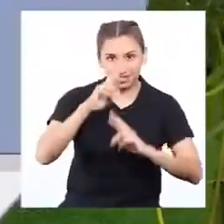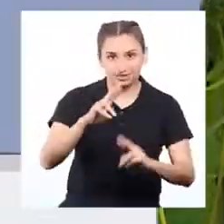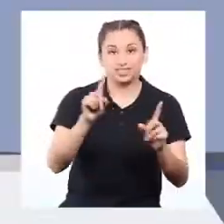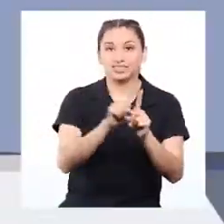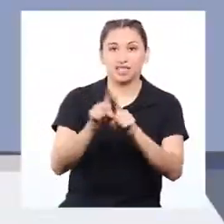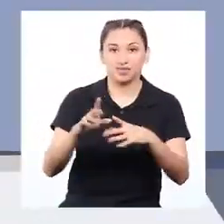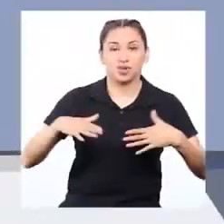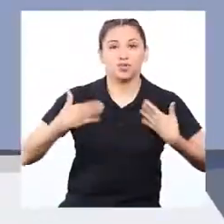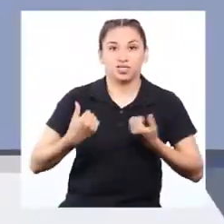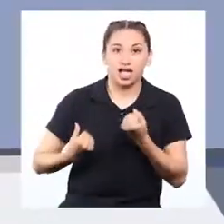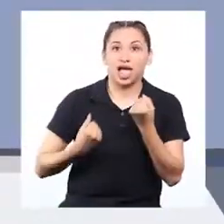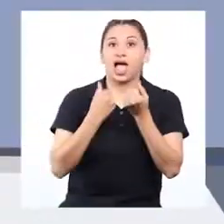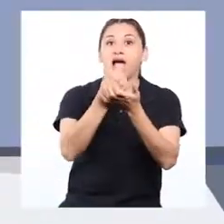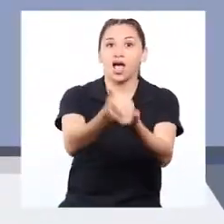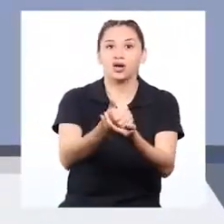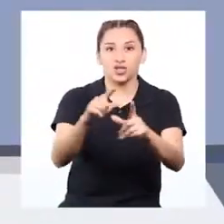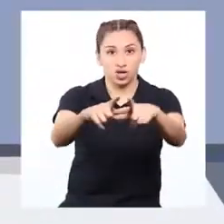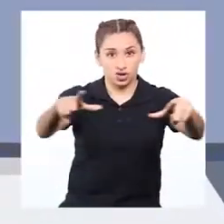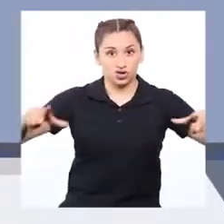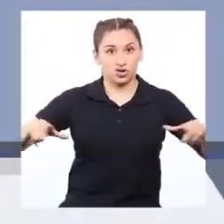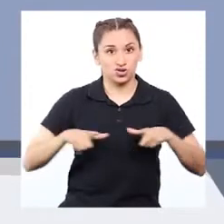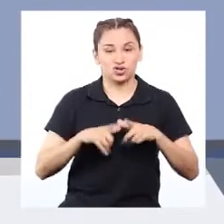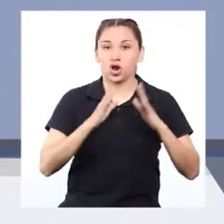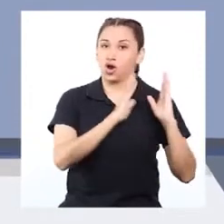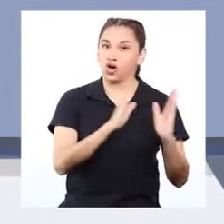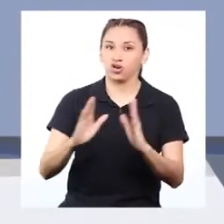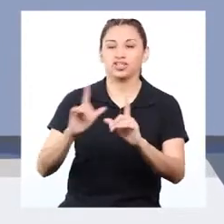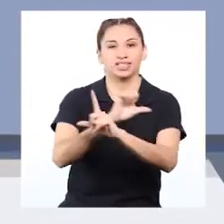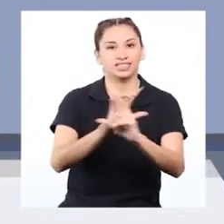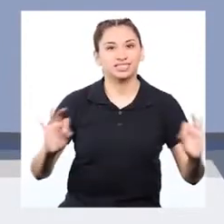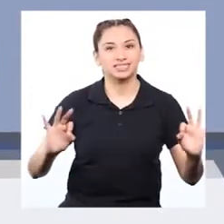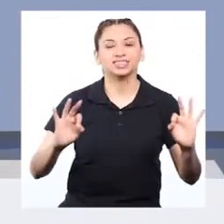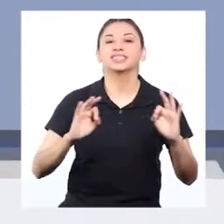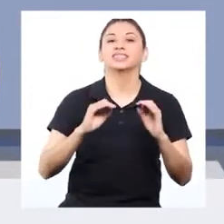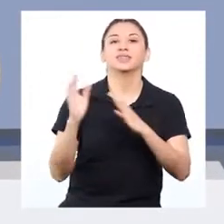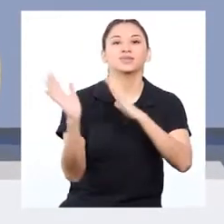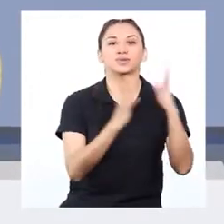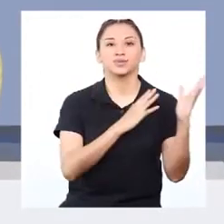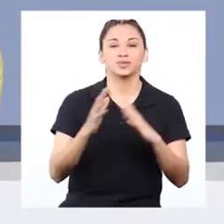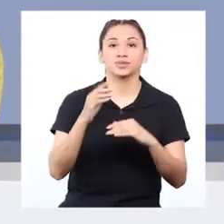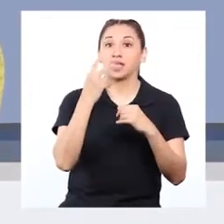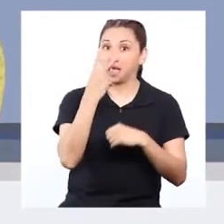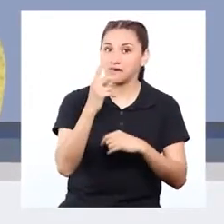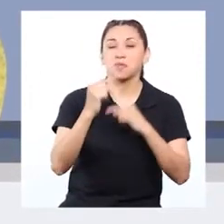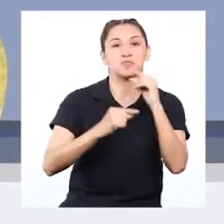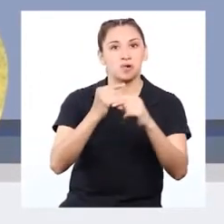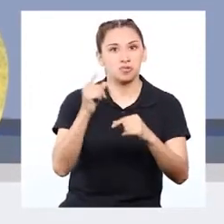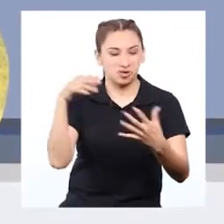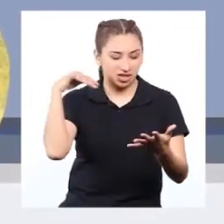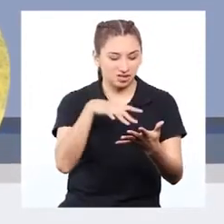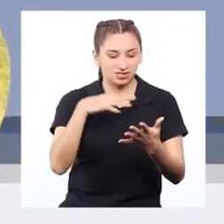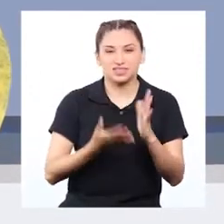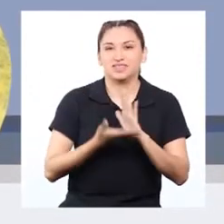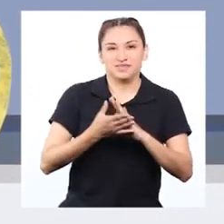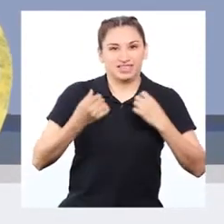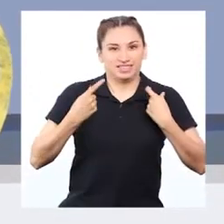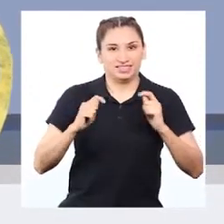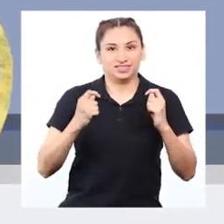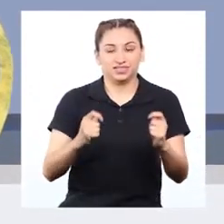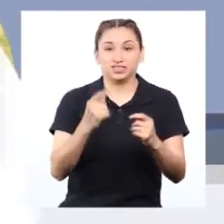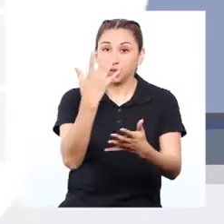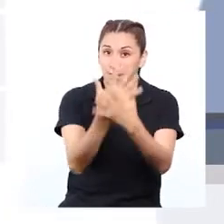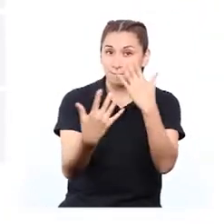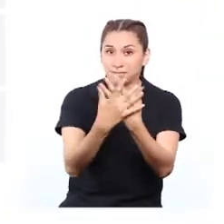escolares. Y ayudémoslos a acomodar su espacio de estudio para que esté ordenado, limpio y ventilado. Van a ver que así van a estudiar con